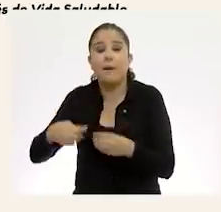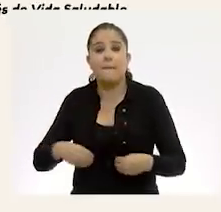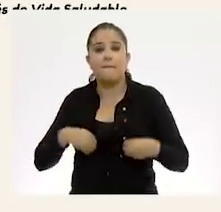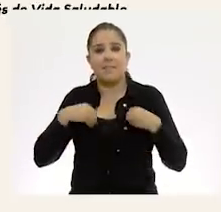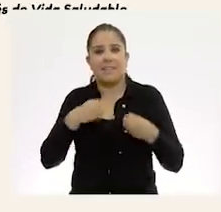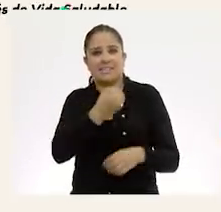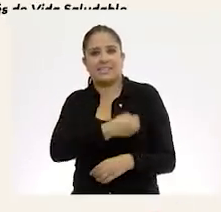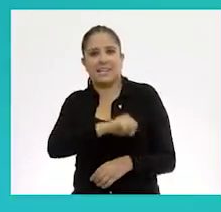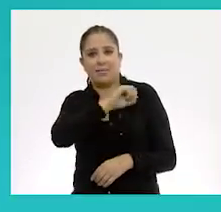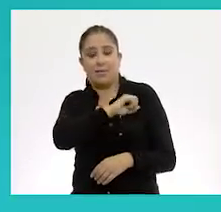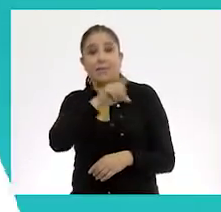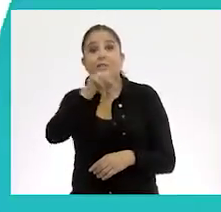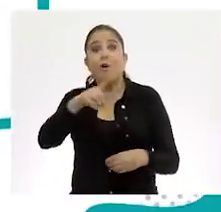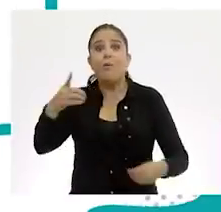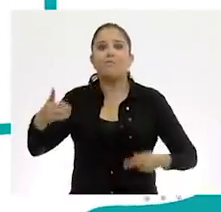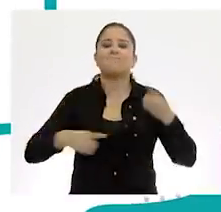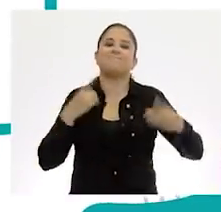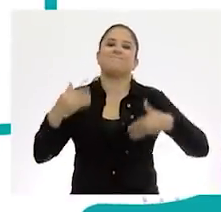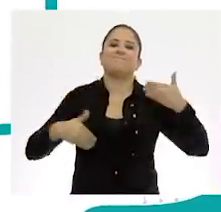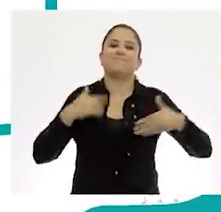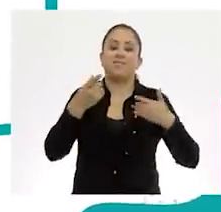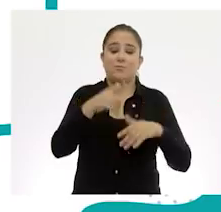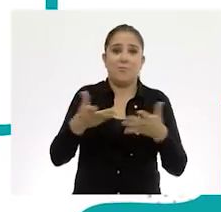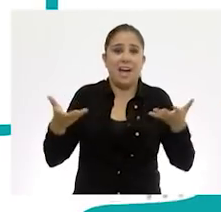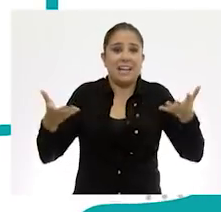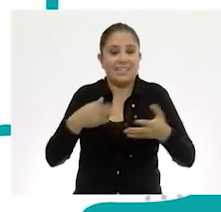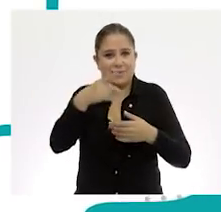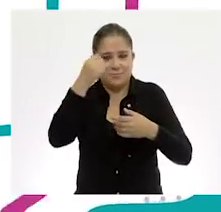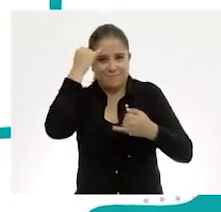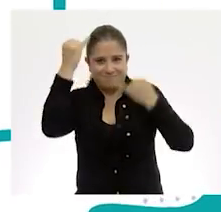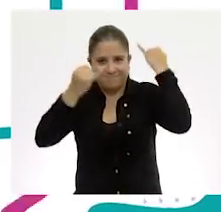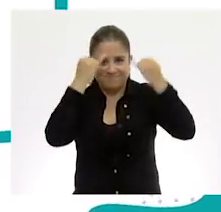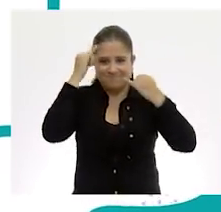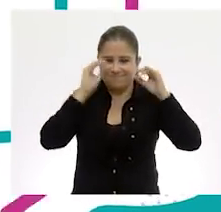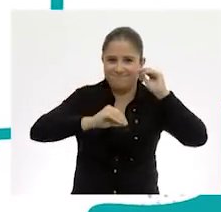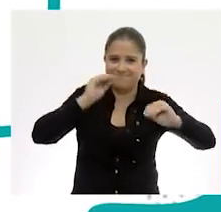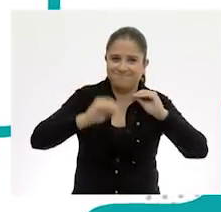saludable. Te divertirás y pondrás en acción tu creatividad.